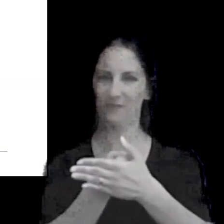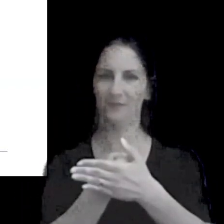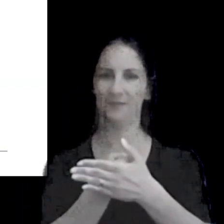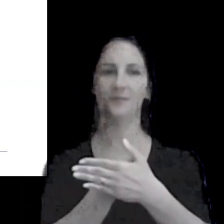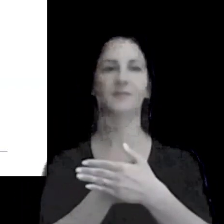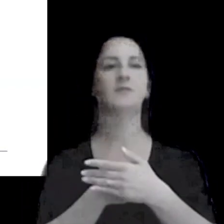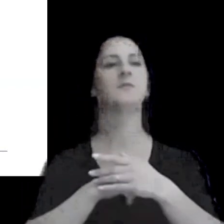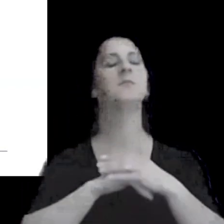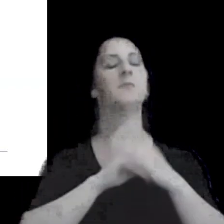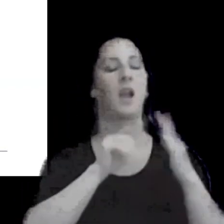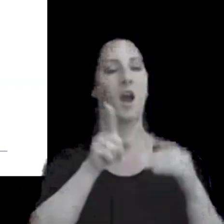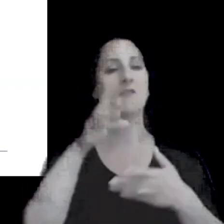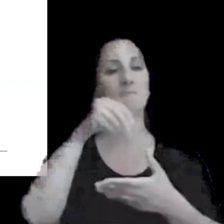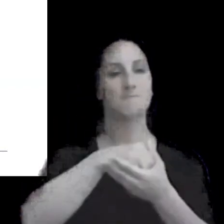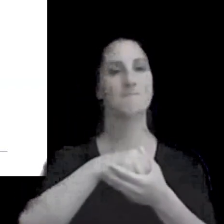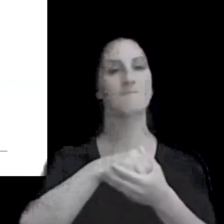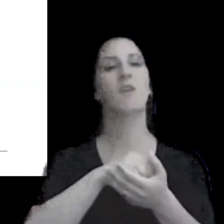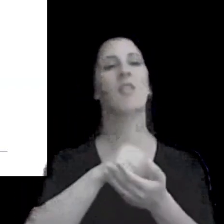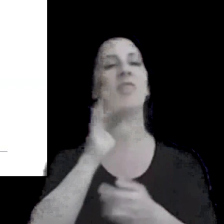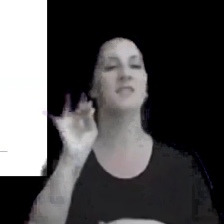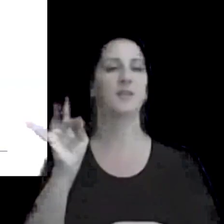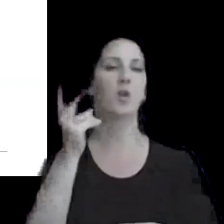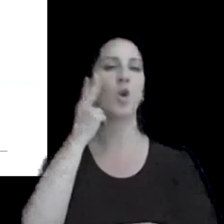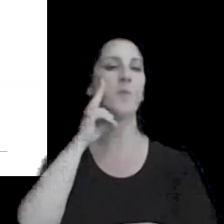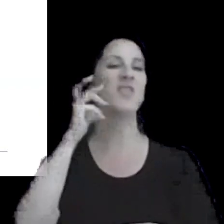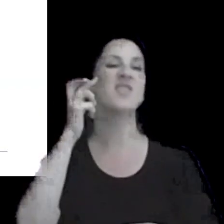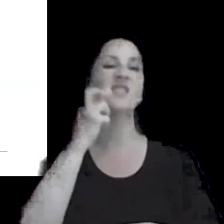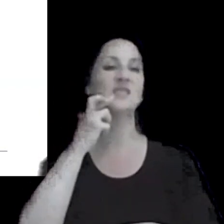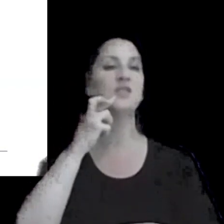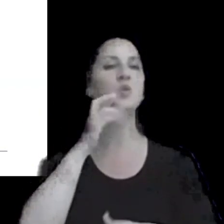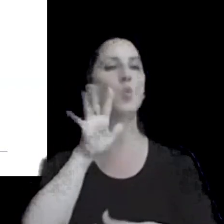texto ordenado en diciembre del 2019